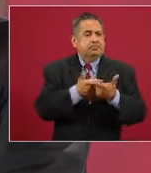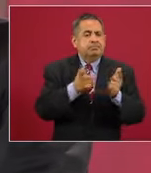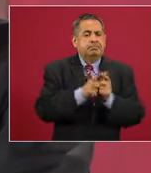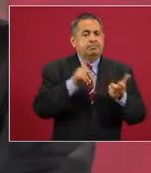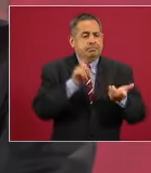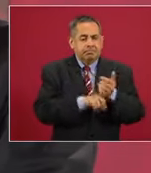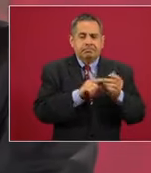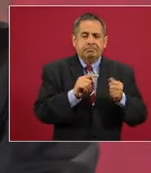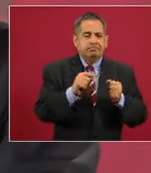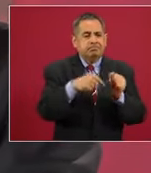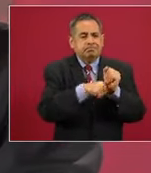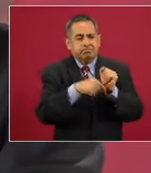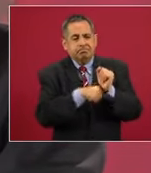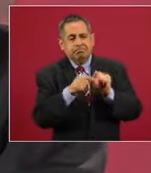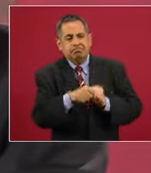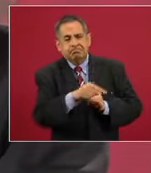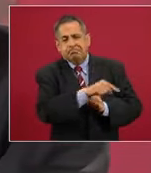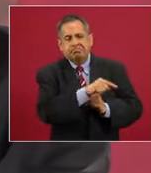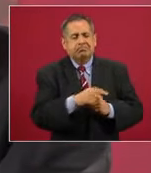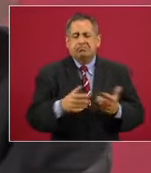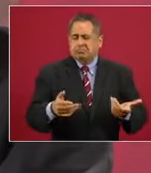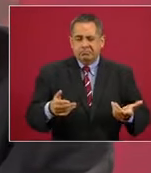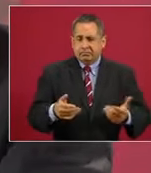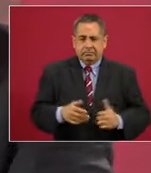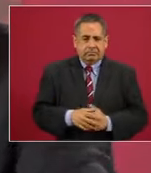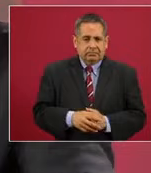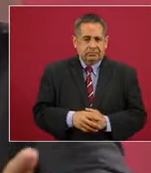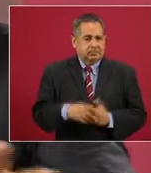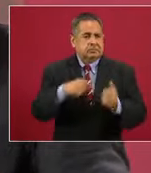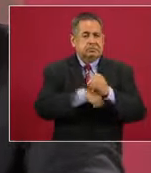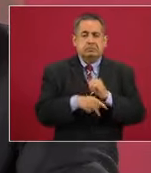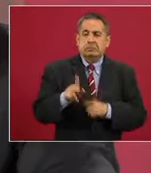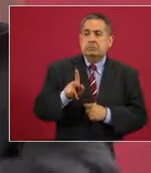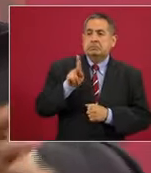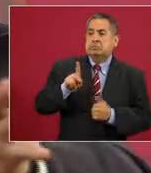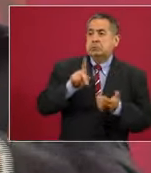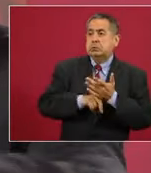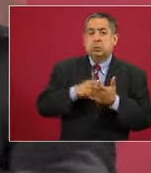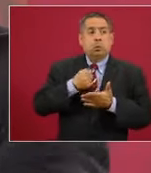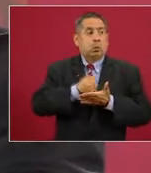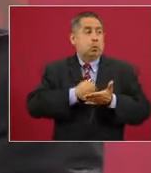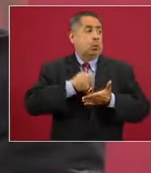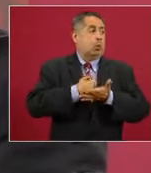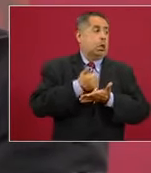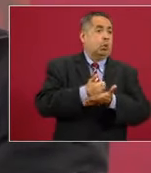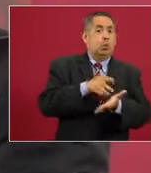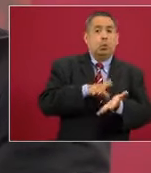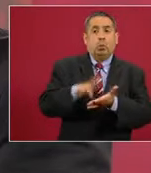infiltrados en los movimientos.